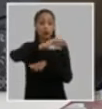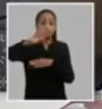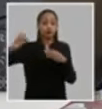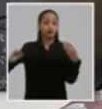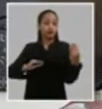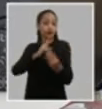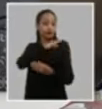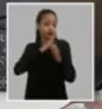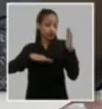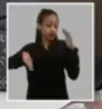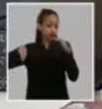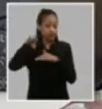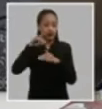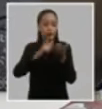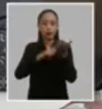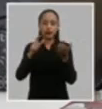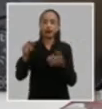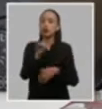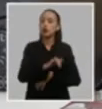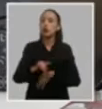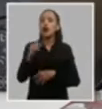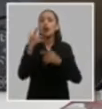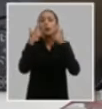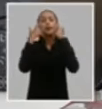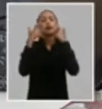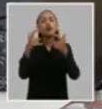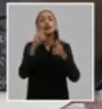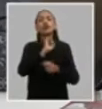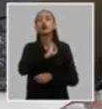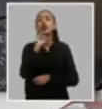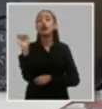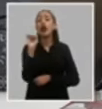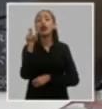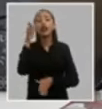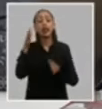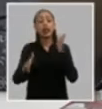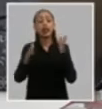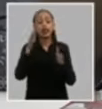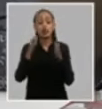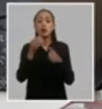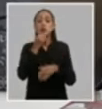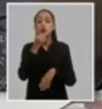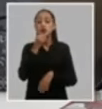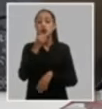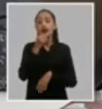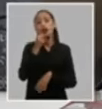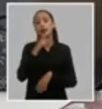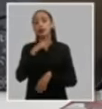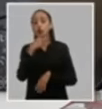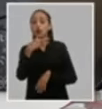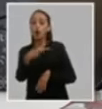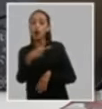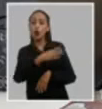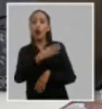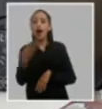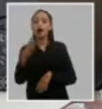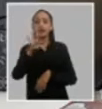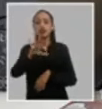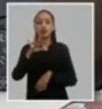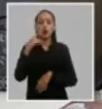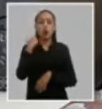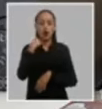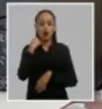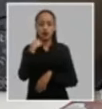será indispensable lograr que en un periodo que pueda transitar entre dos hasta cinco años